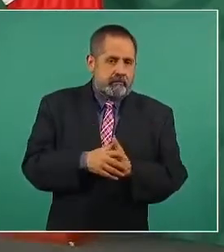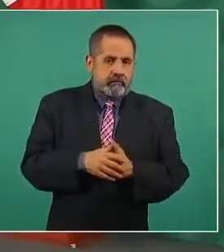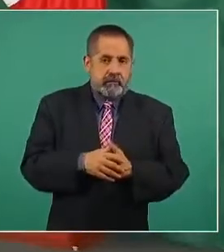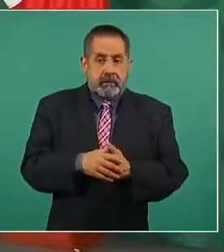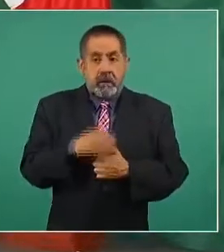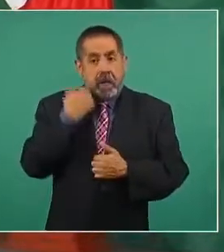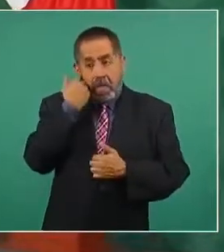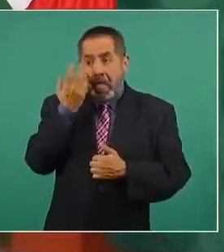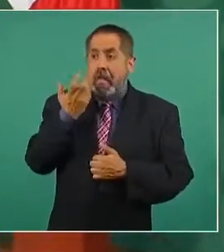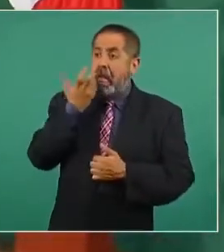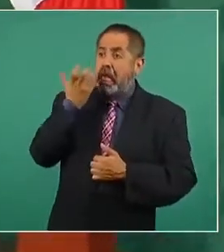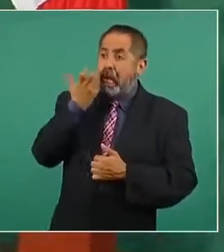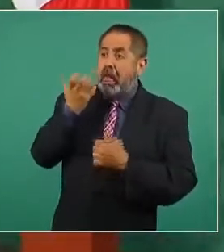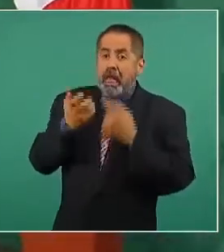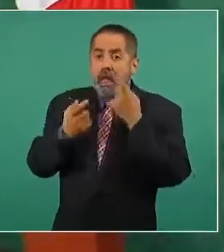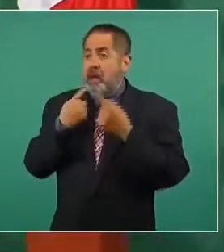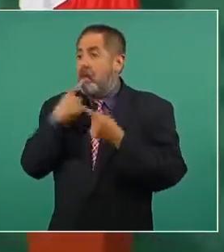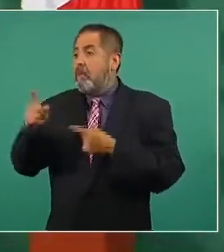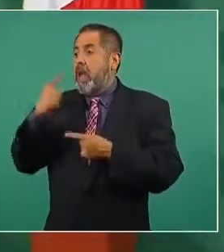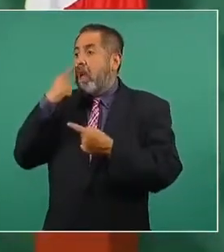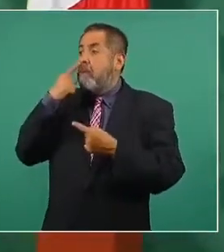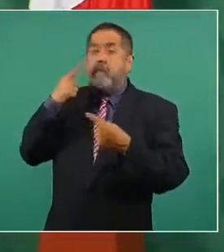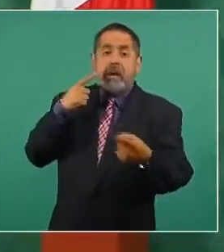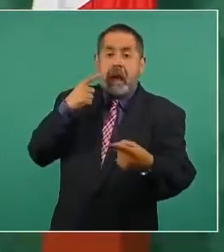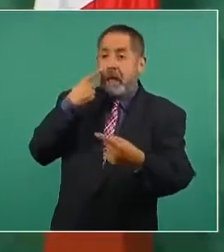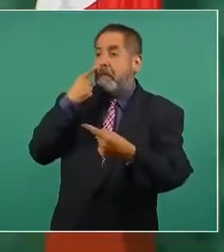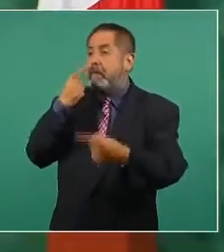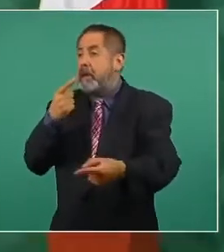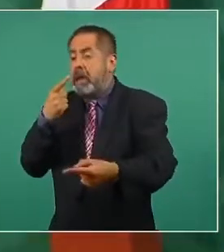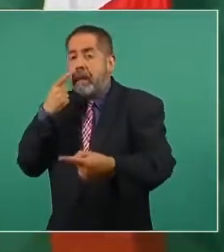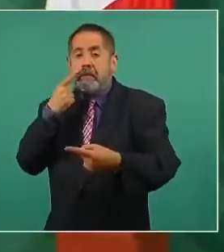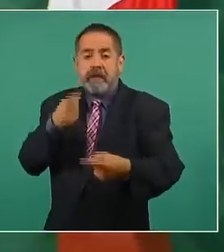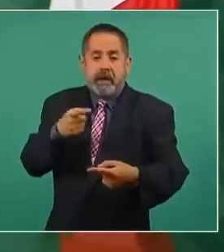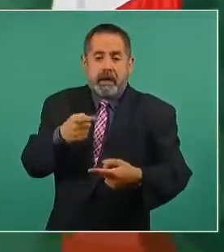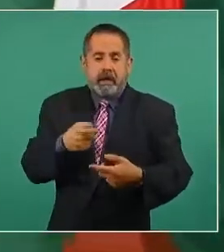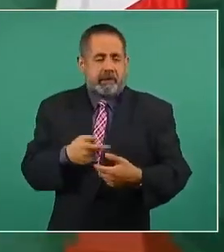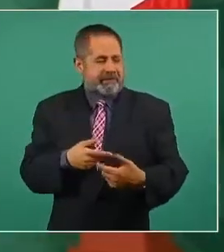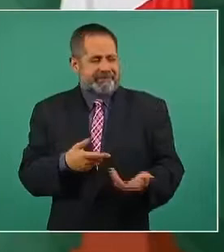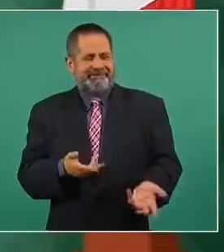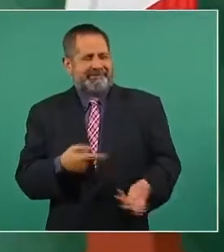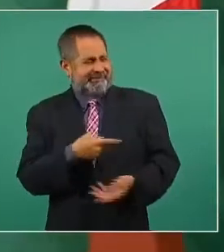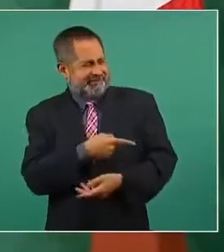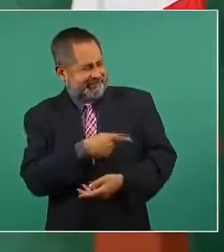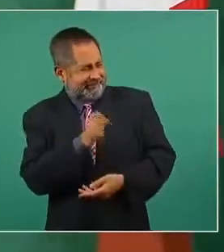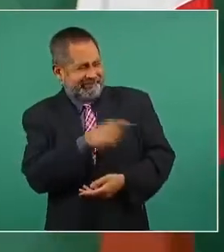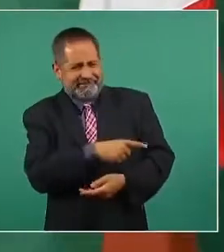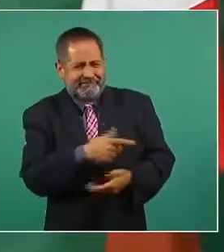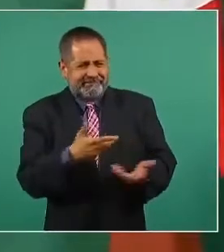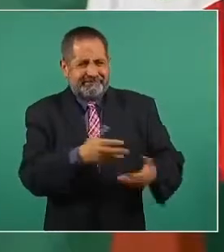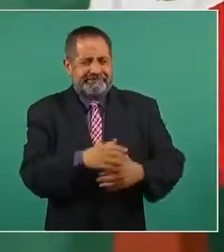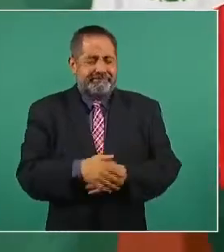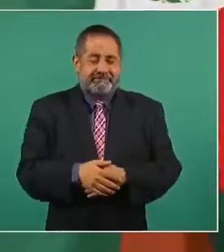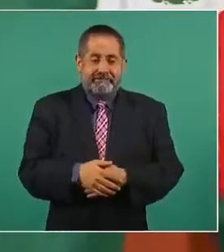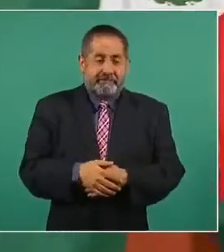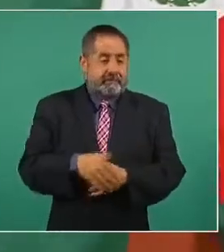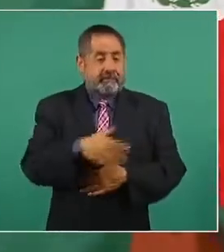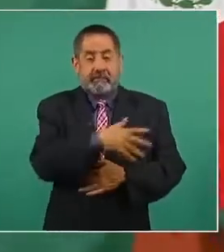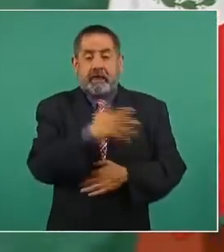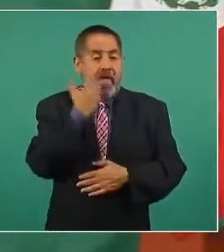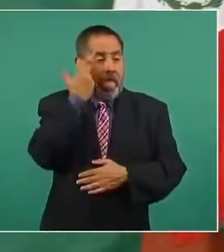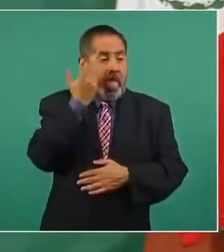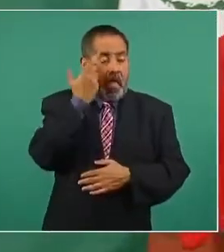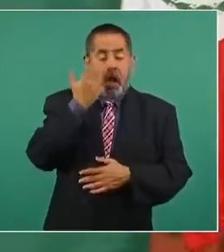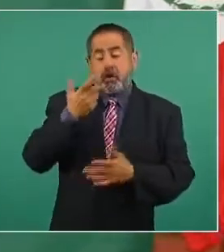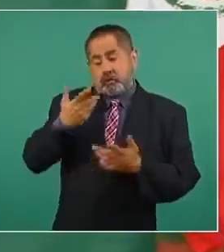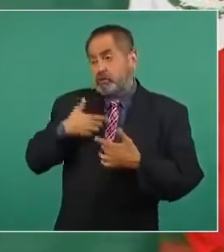denunciar todo y se convierten en los paladines